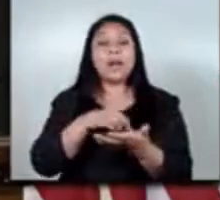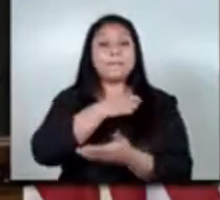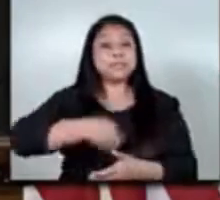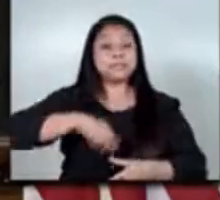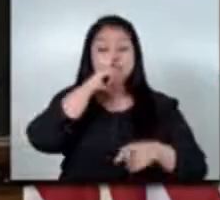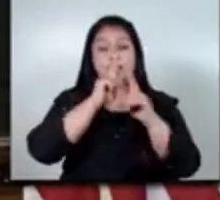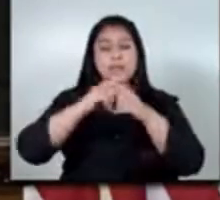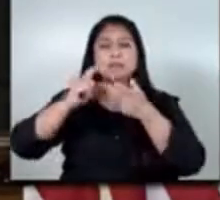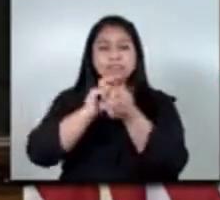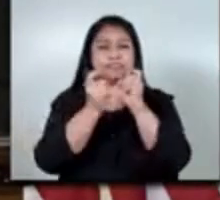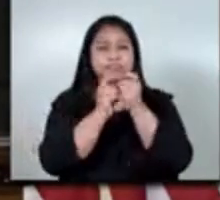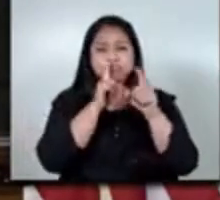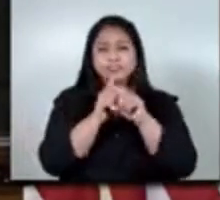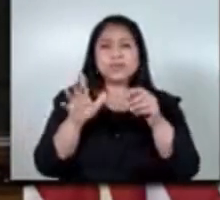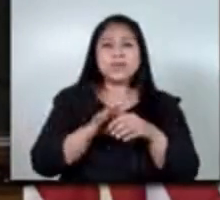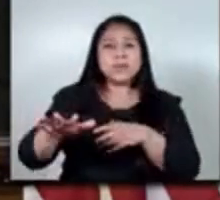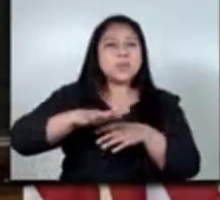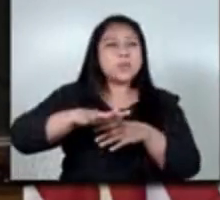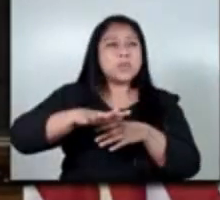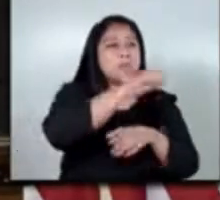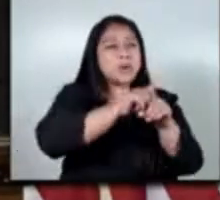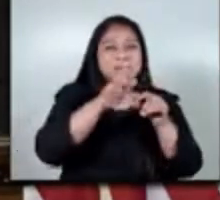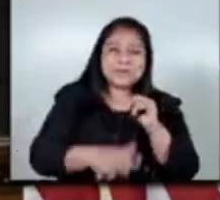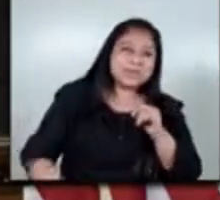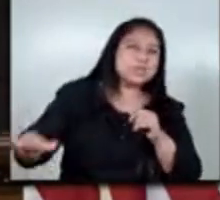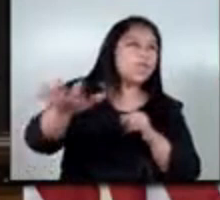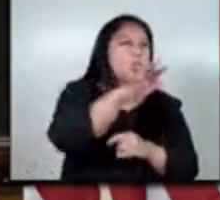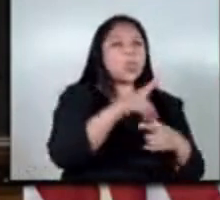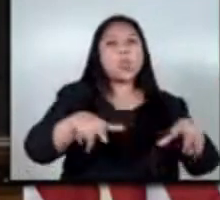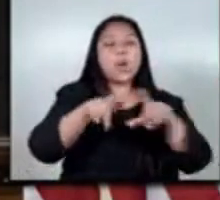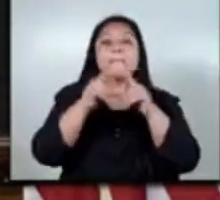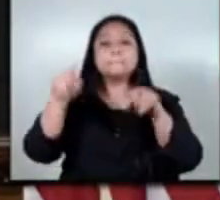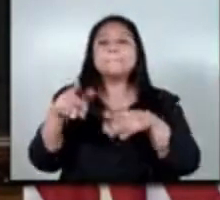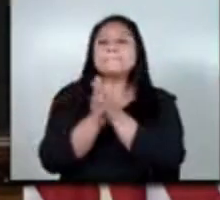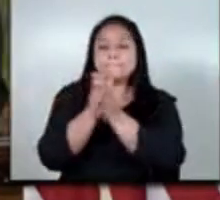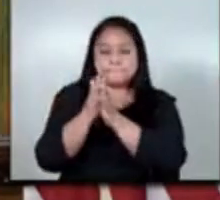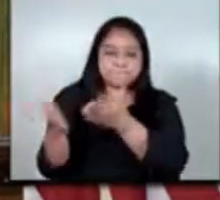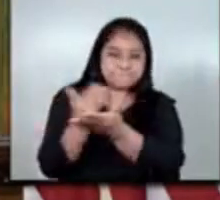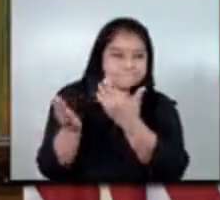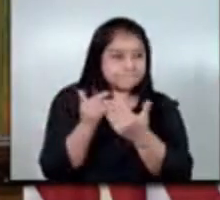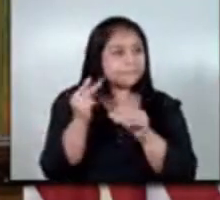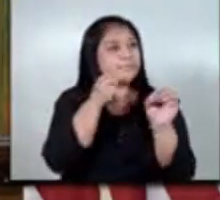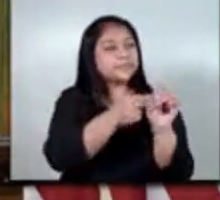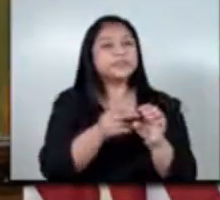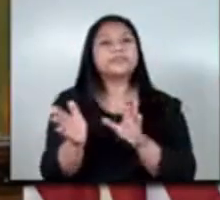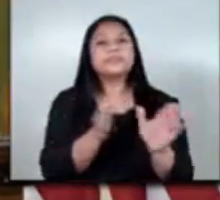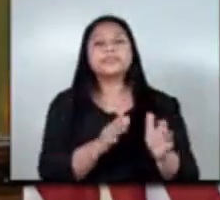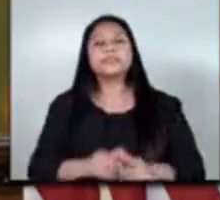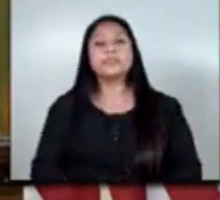movilidad yendo al interior a los lugares más lejanos para que también puedan aprovechar este programa si podemos continuar